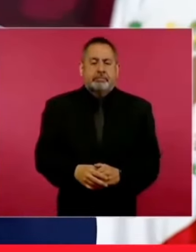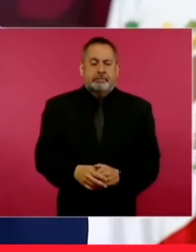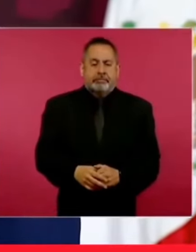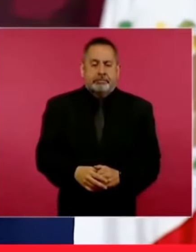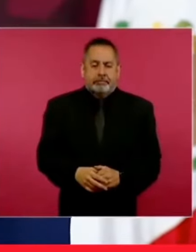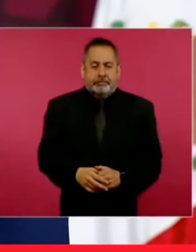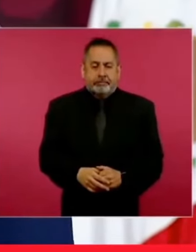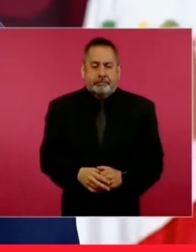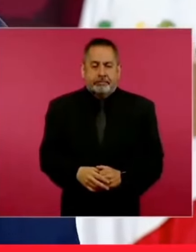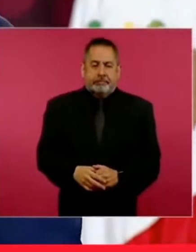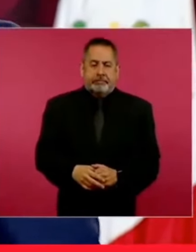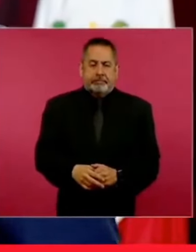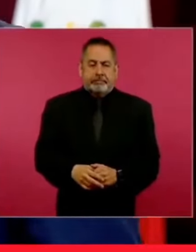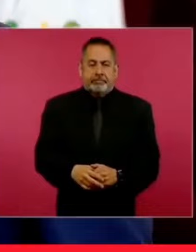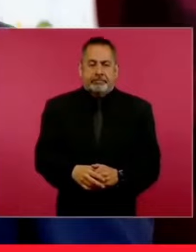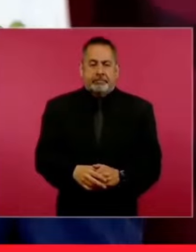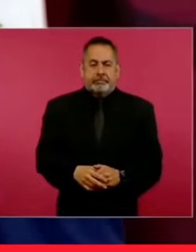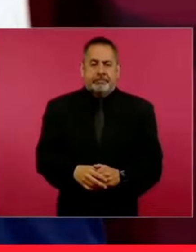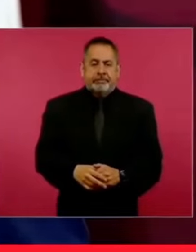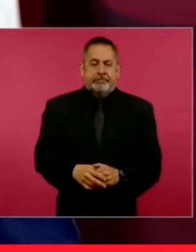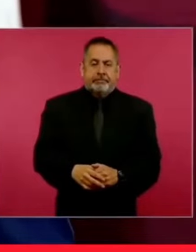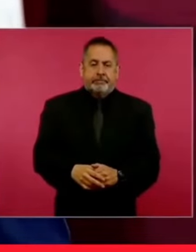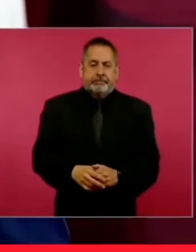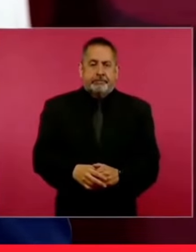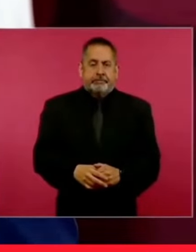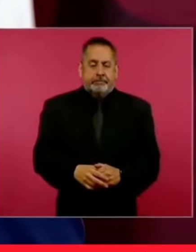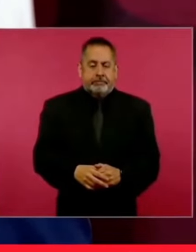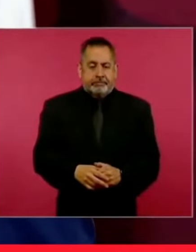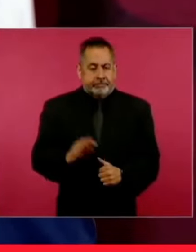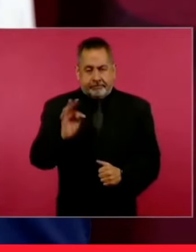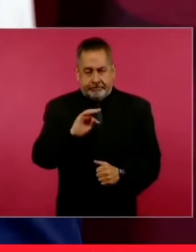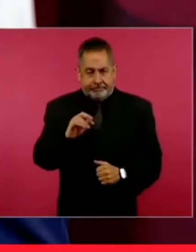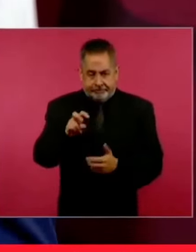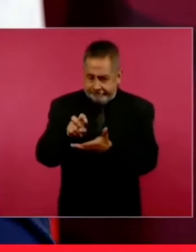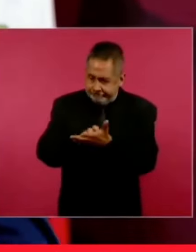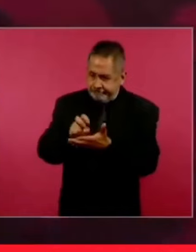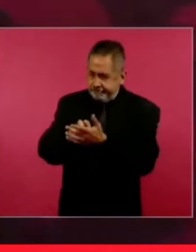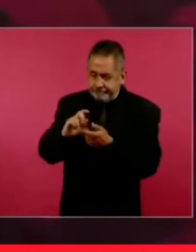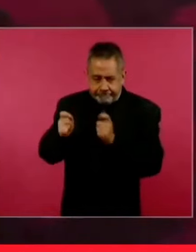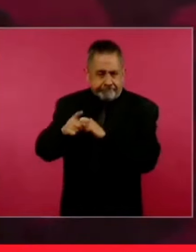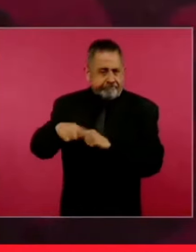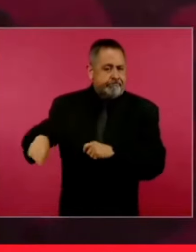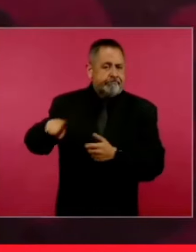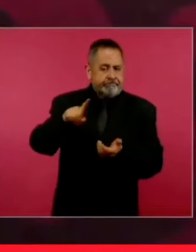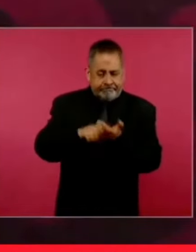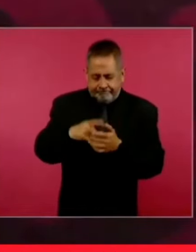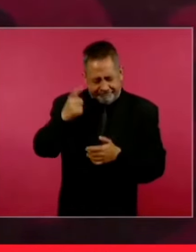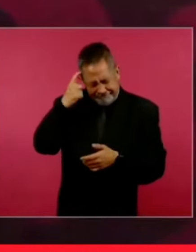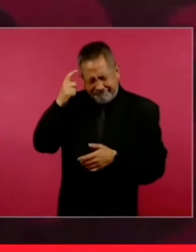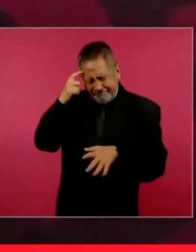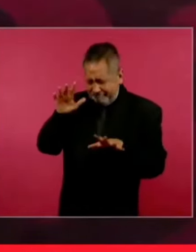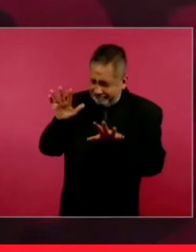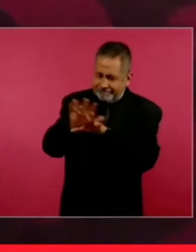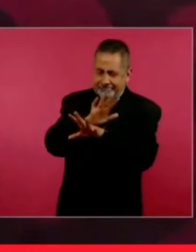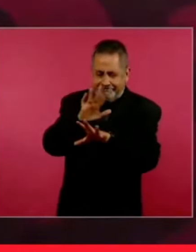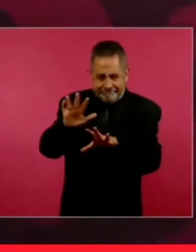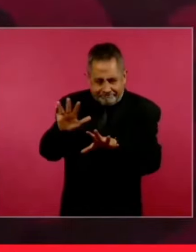sí moralizar la vida pública, purificar la vida pública